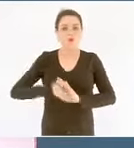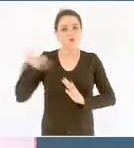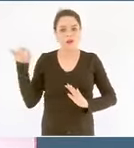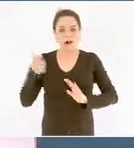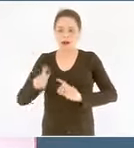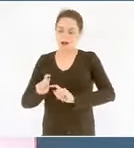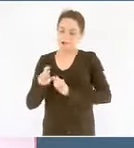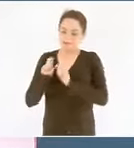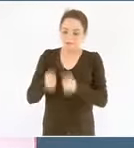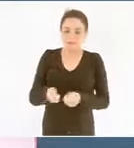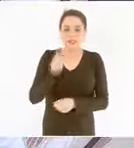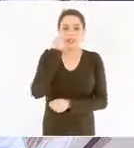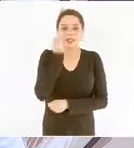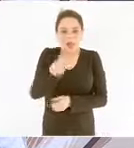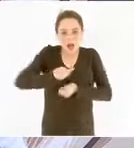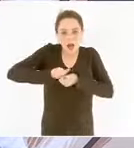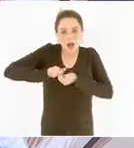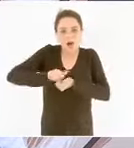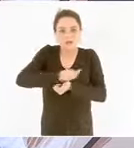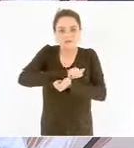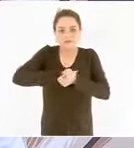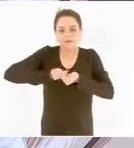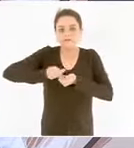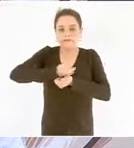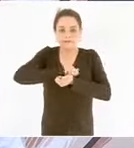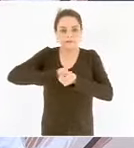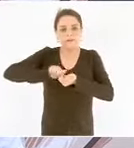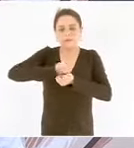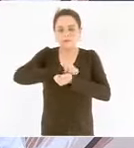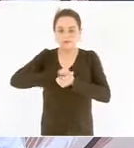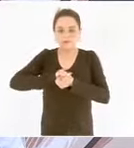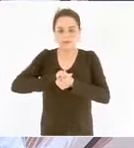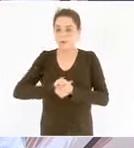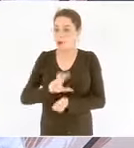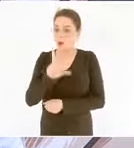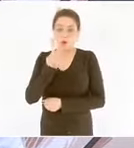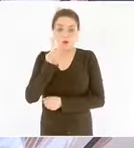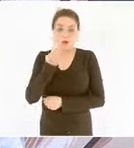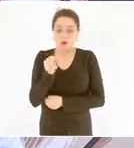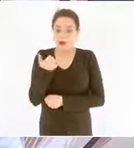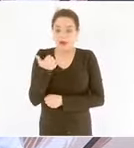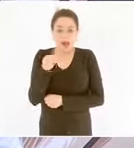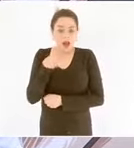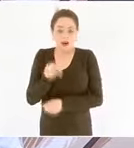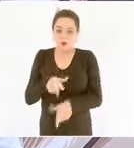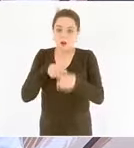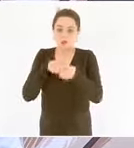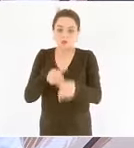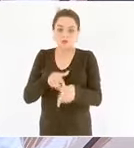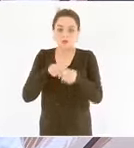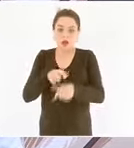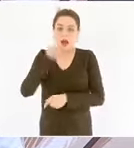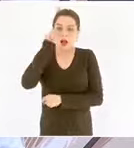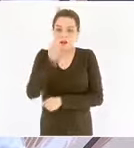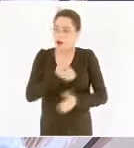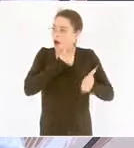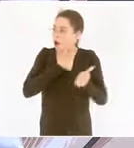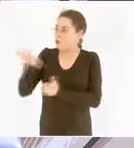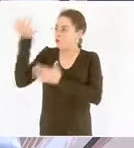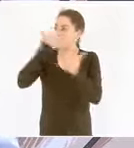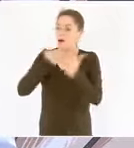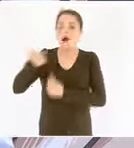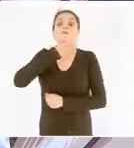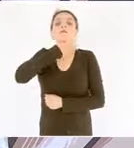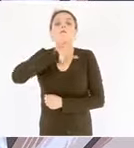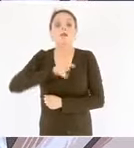refinación y no continuará la tendencia a exportar crudo y comprar